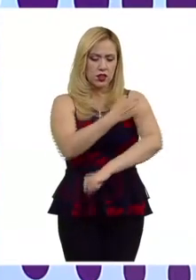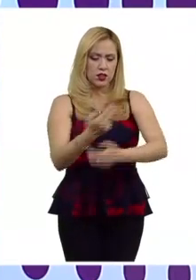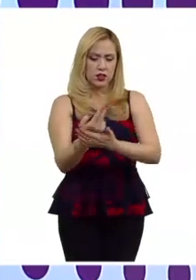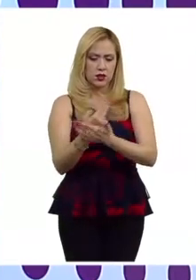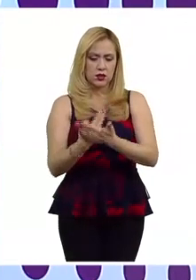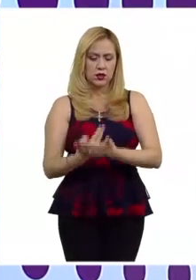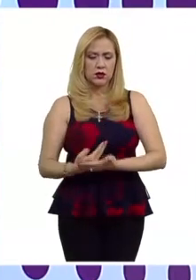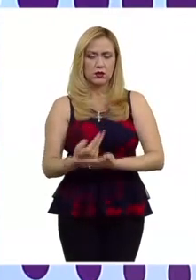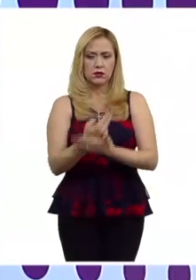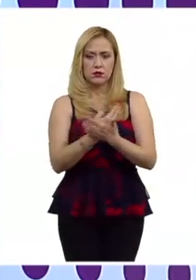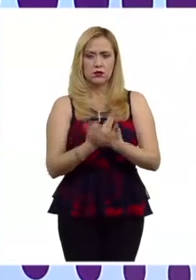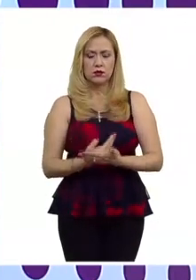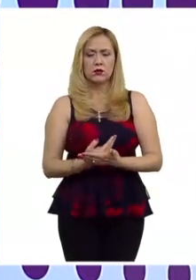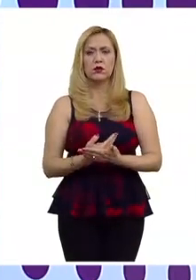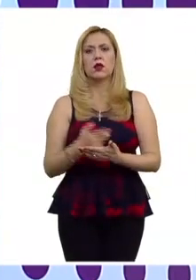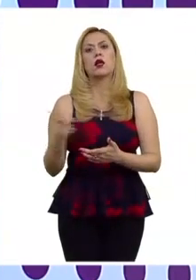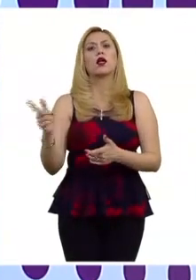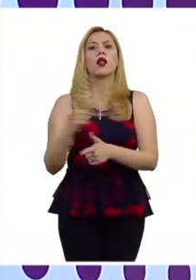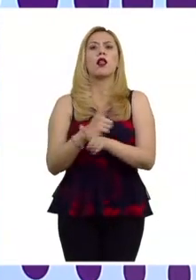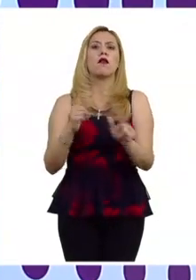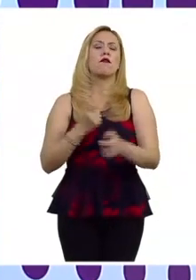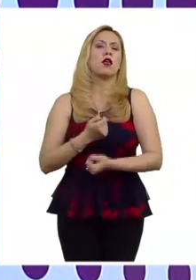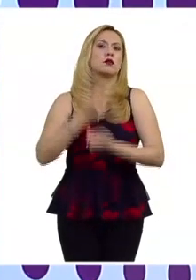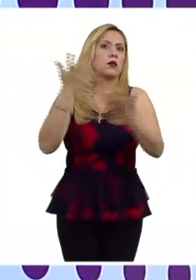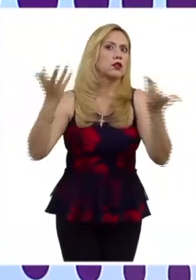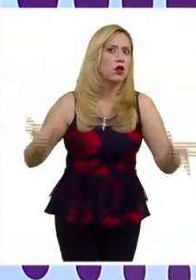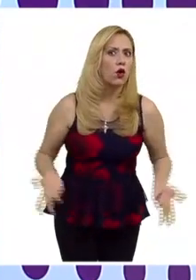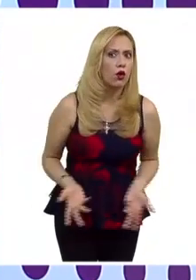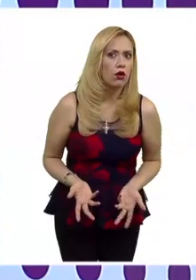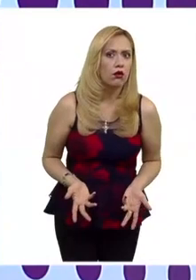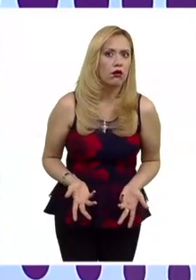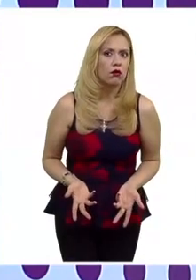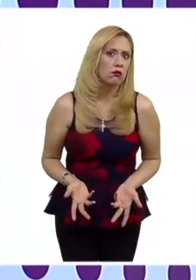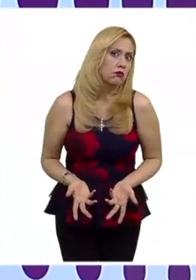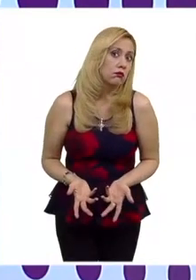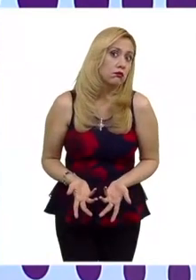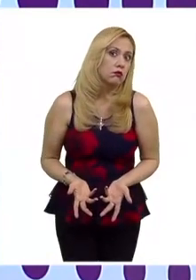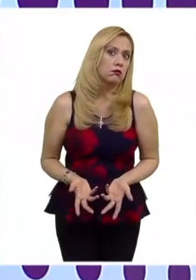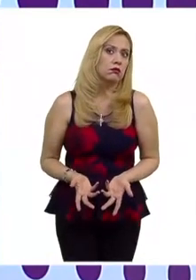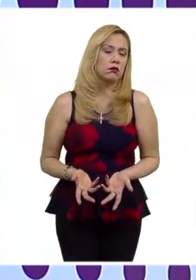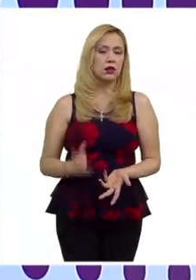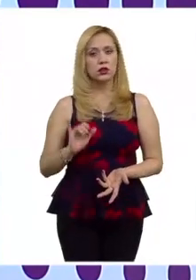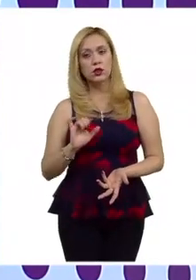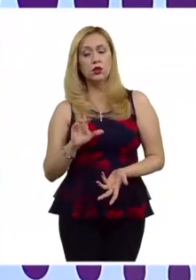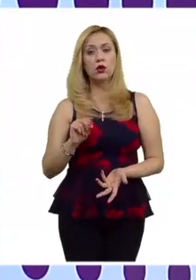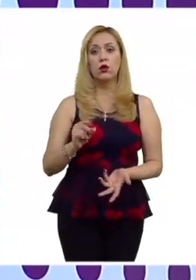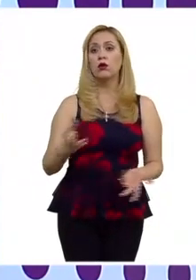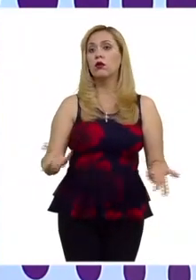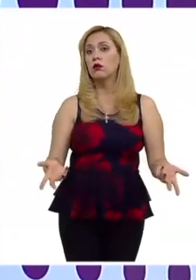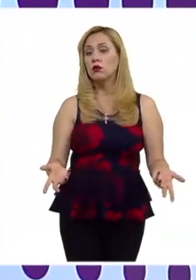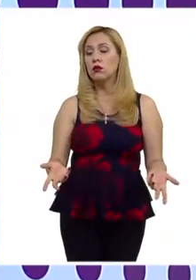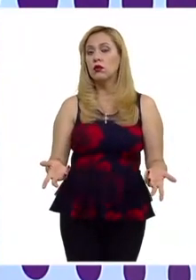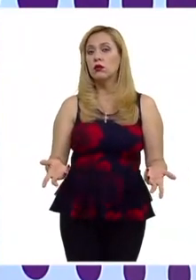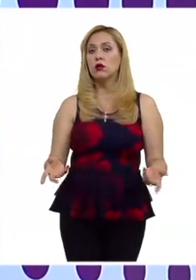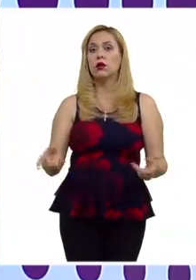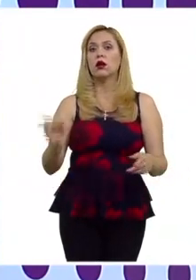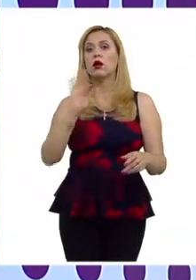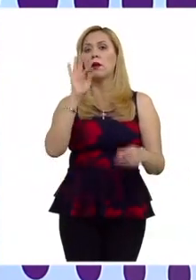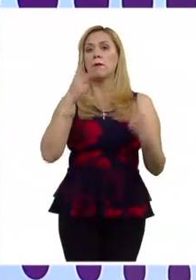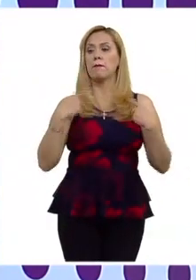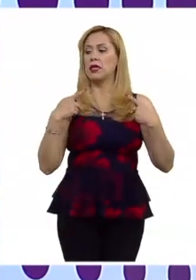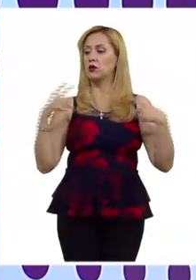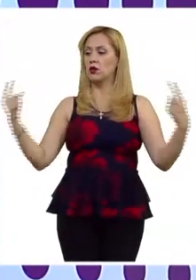también los límites a la libertad de expresión si esto era o no era un tatuaje y si en las relaciones entre particulares